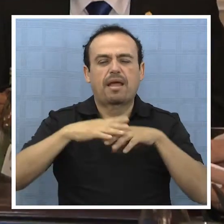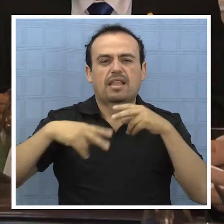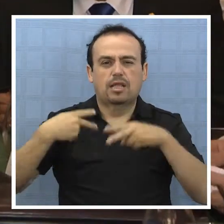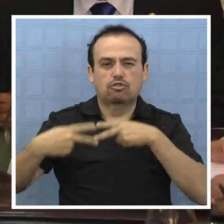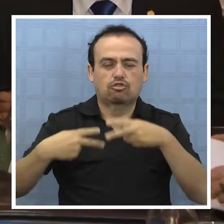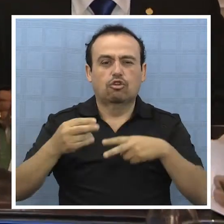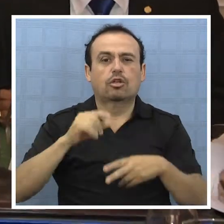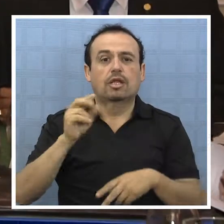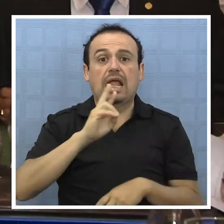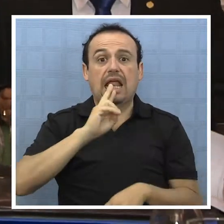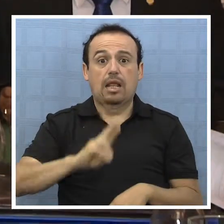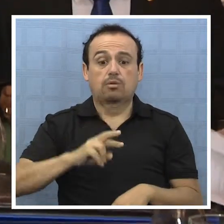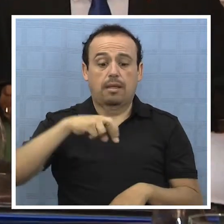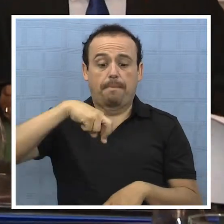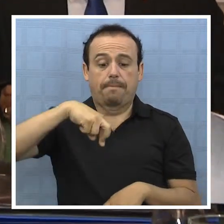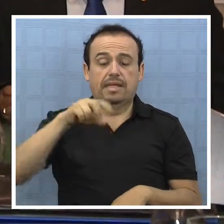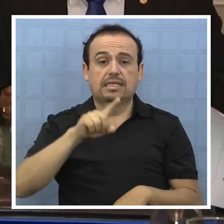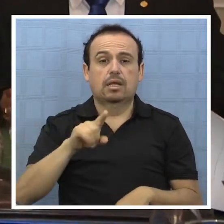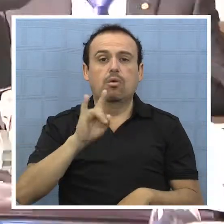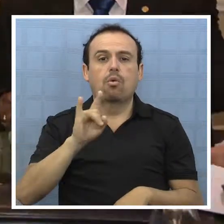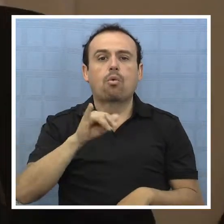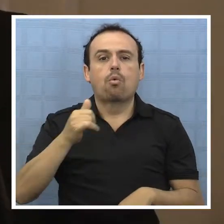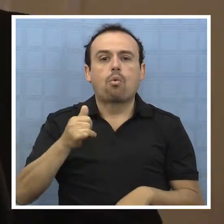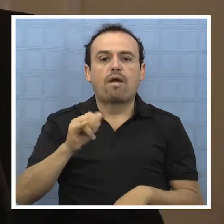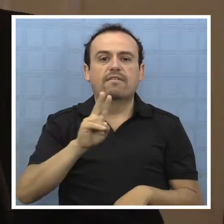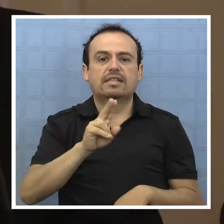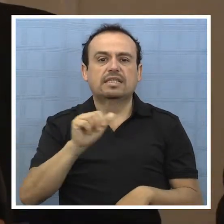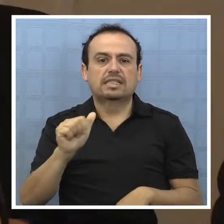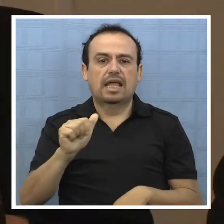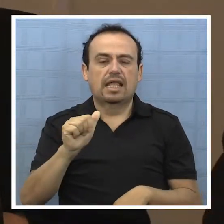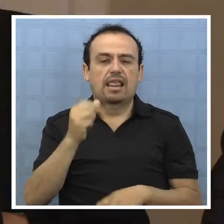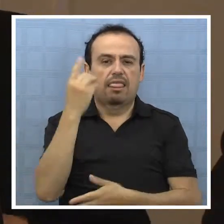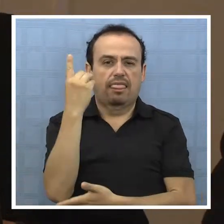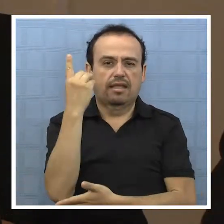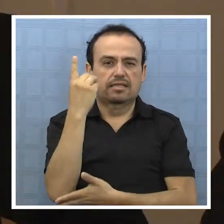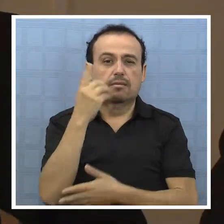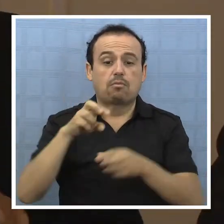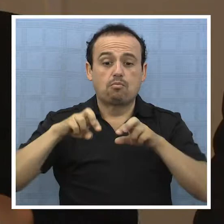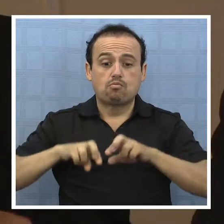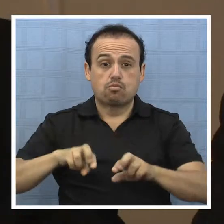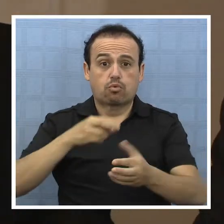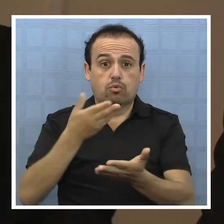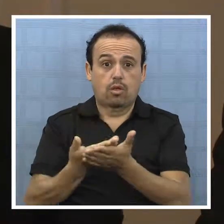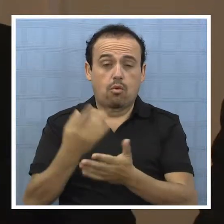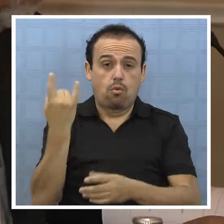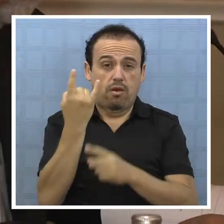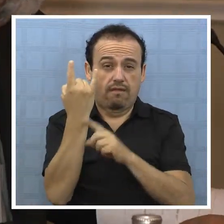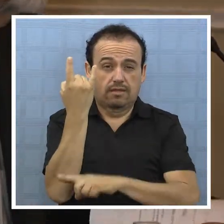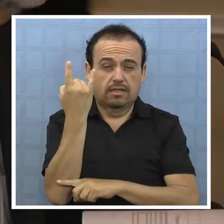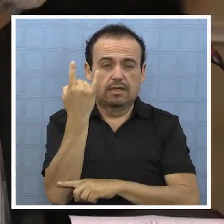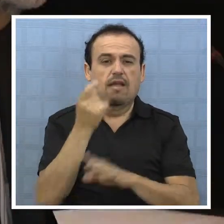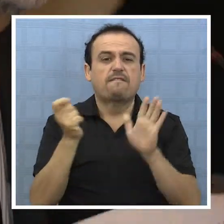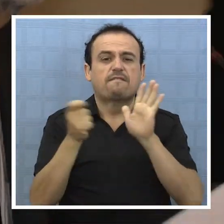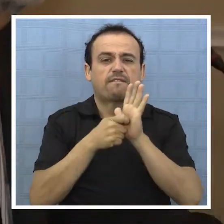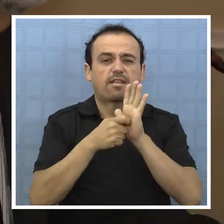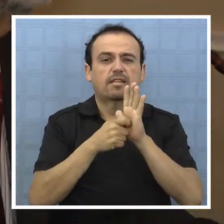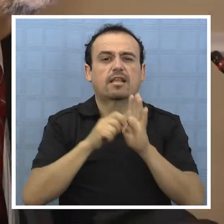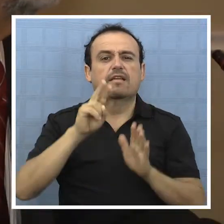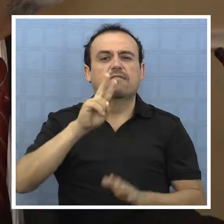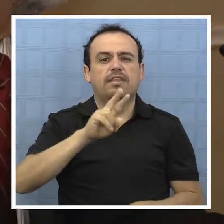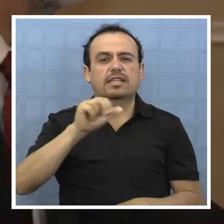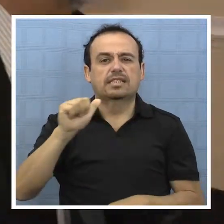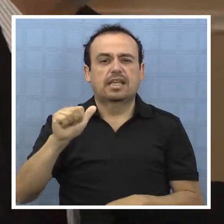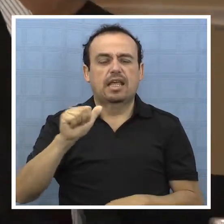Los resultados de la PSU se entregarán el jueves 26 de diciembre próximo, y las postulaciones a las universidades serán entre el